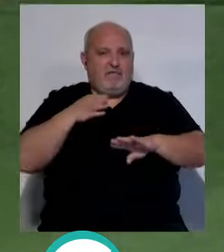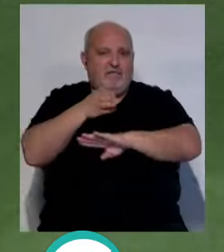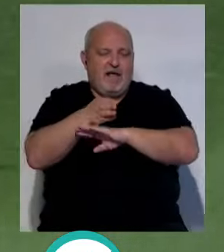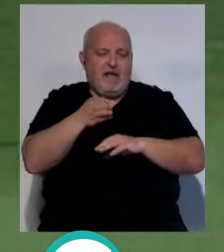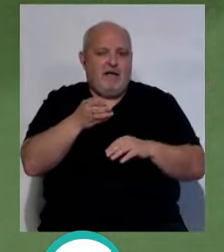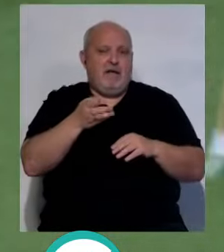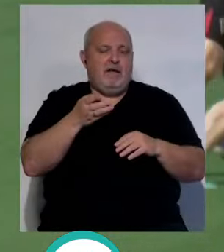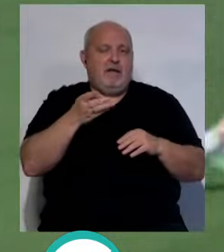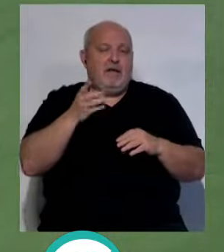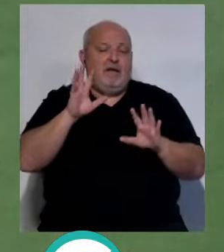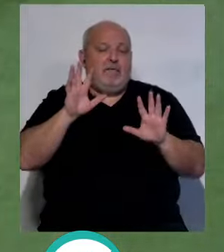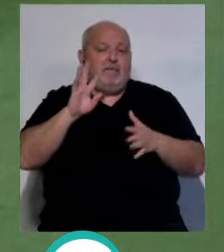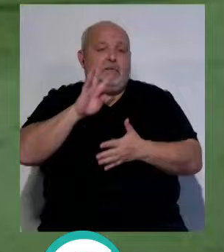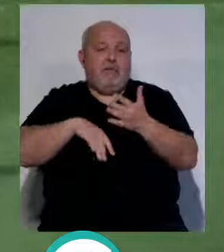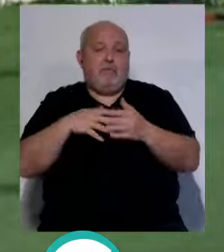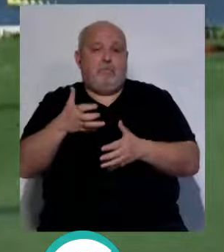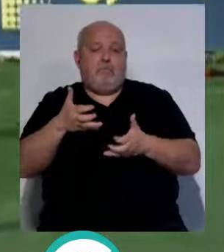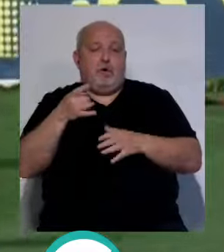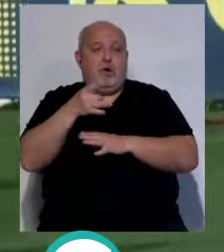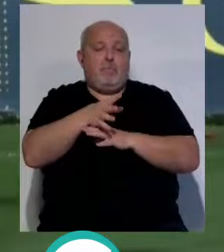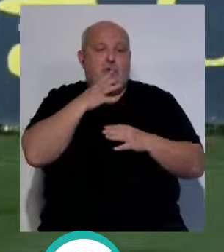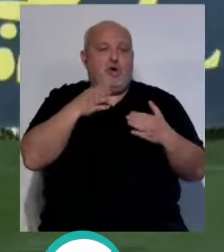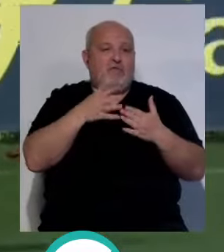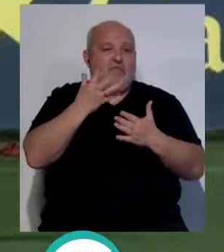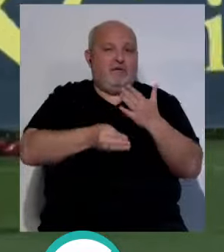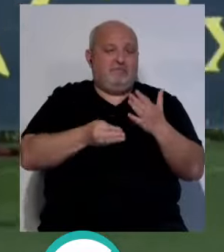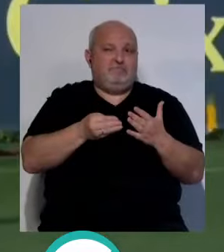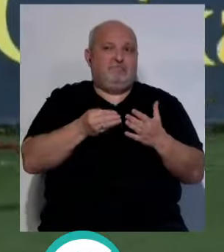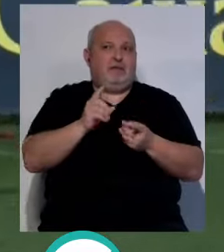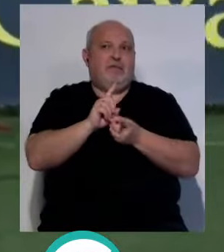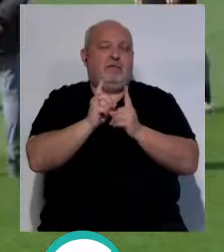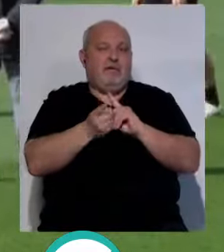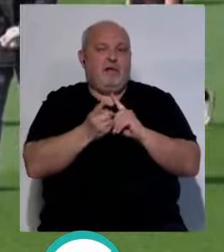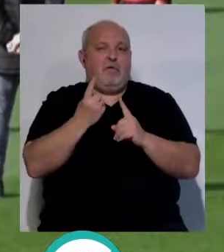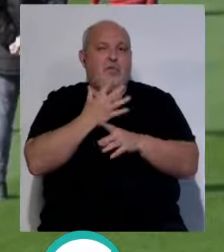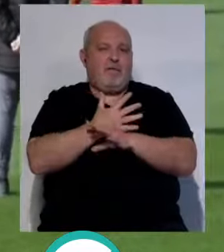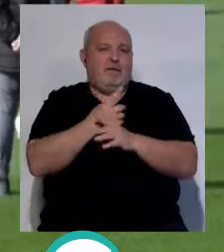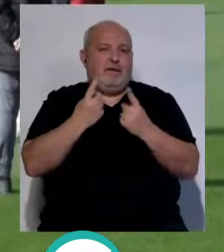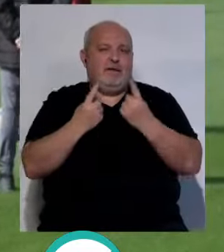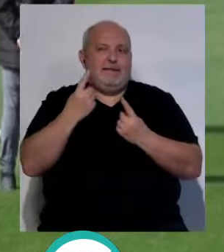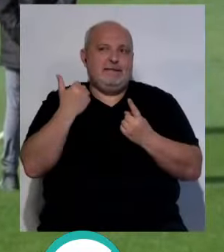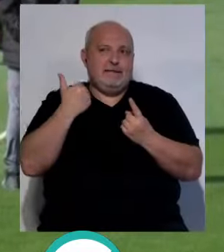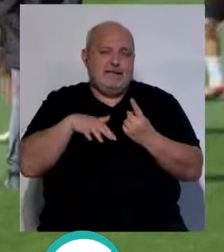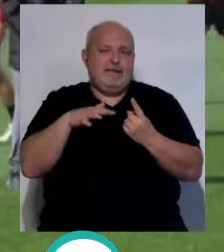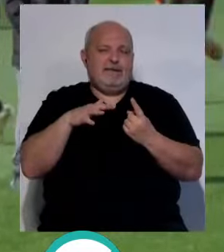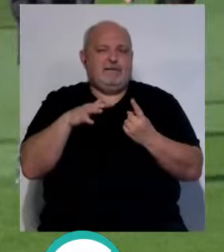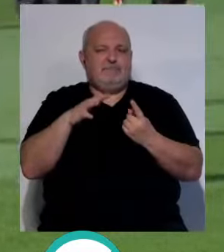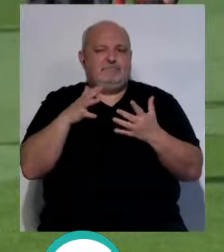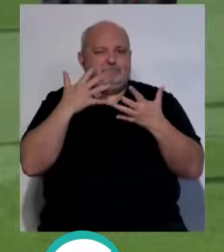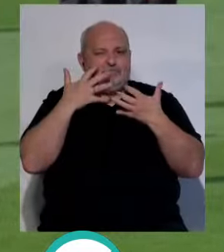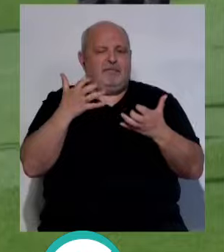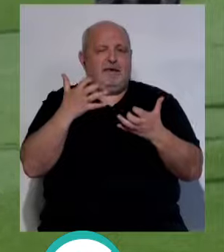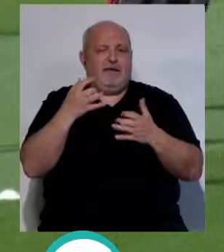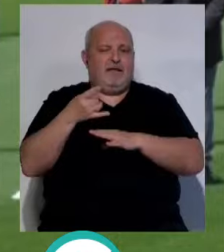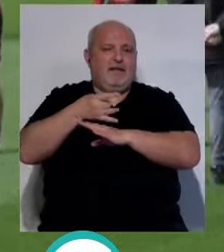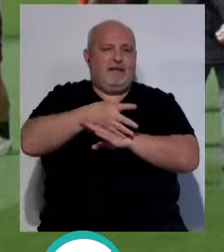el Barcelona metió su golito, hizo su partido, ya cuando se compren un poquito más las cosas, salieron jugadores que ya estaban más hechos que la